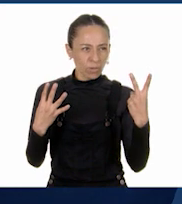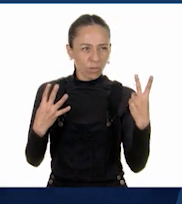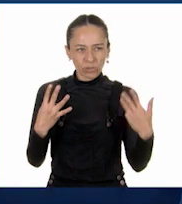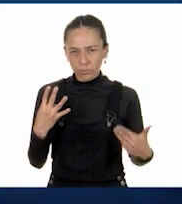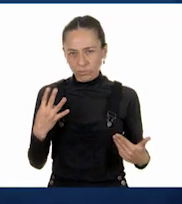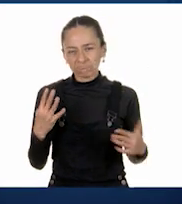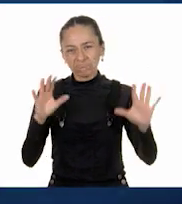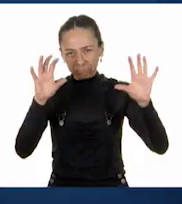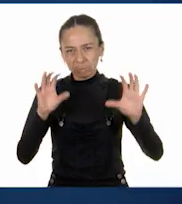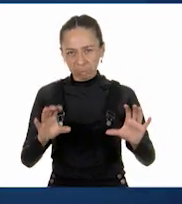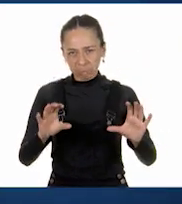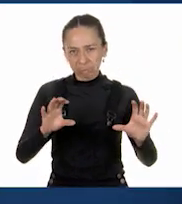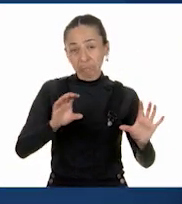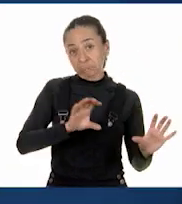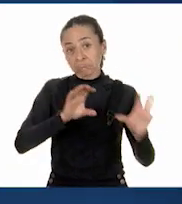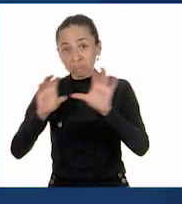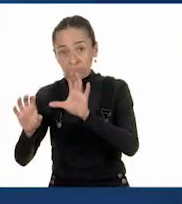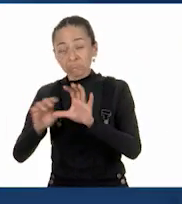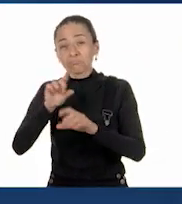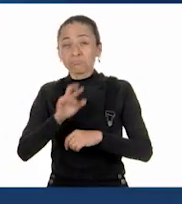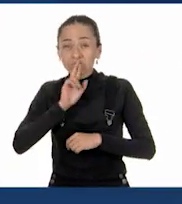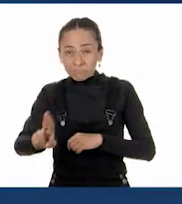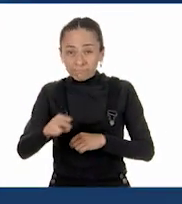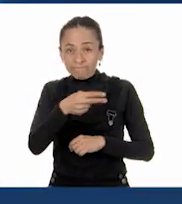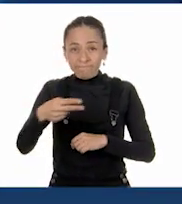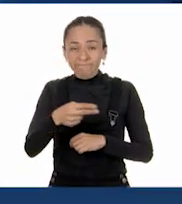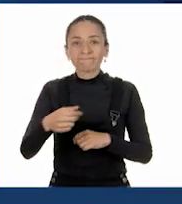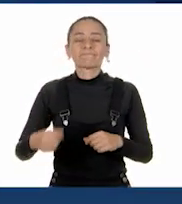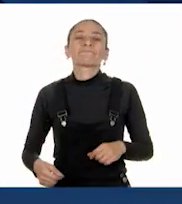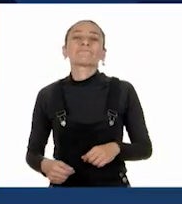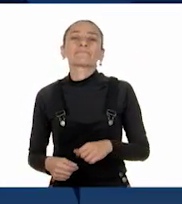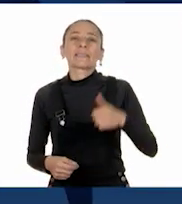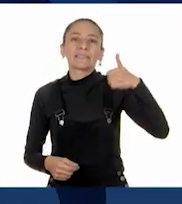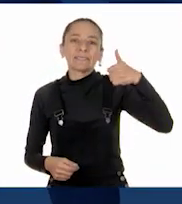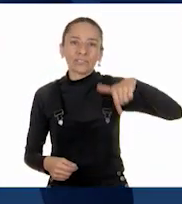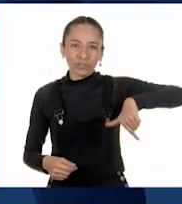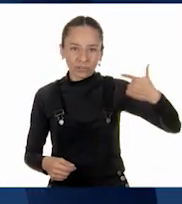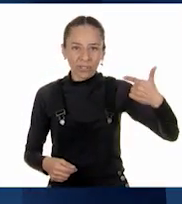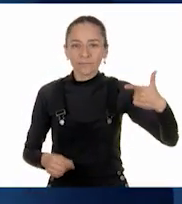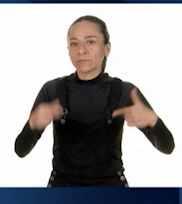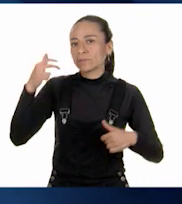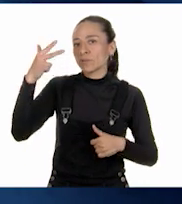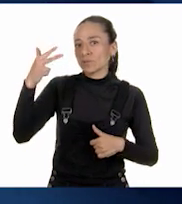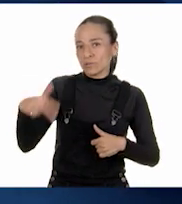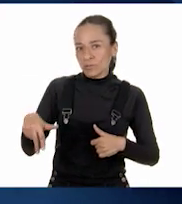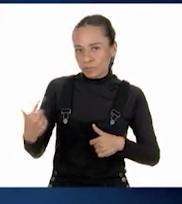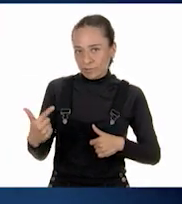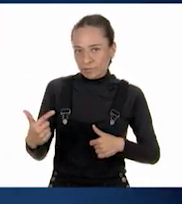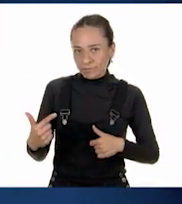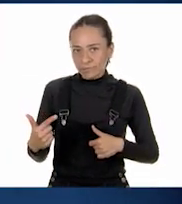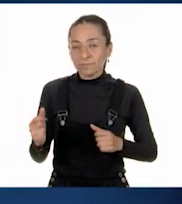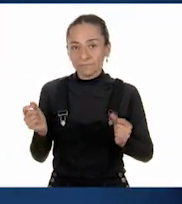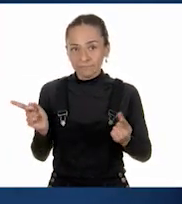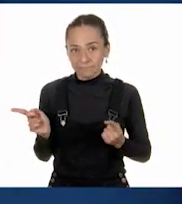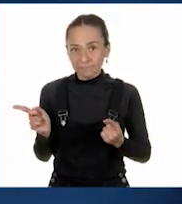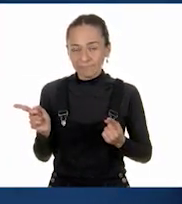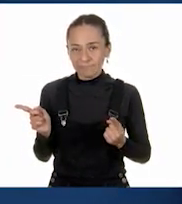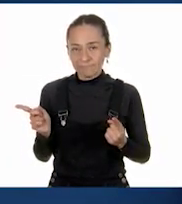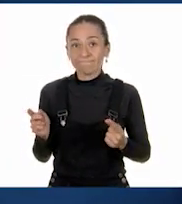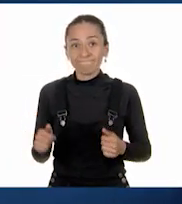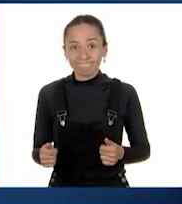esta es seis doceavos y esta es ocho doceavos. En medio de ellas